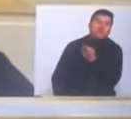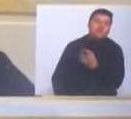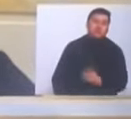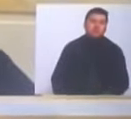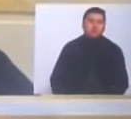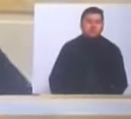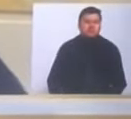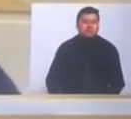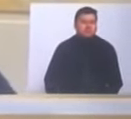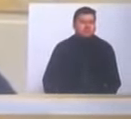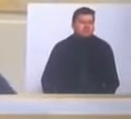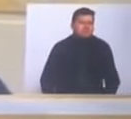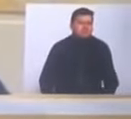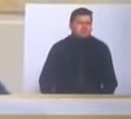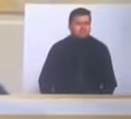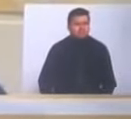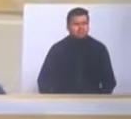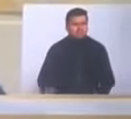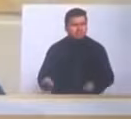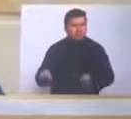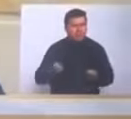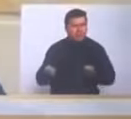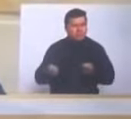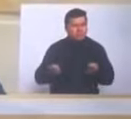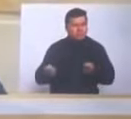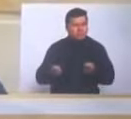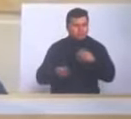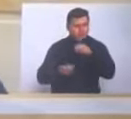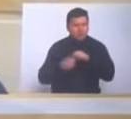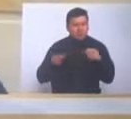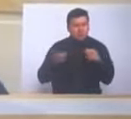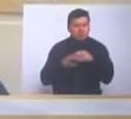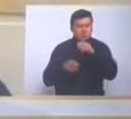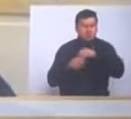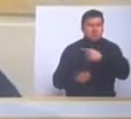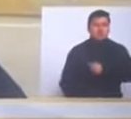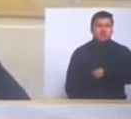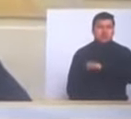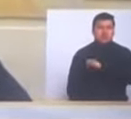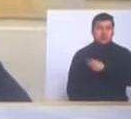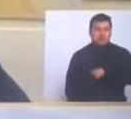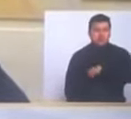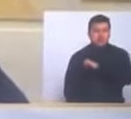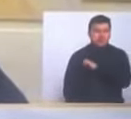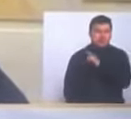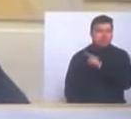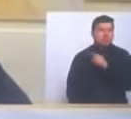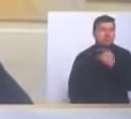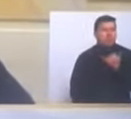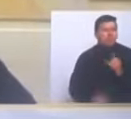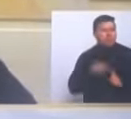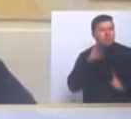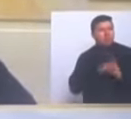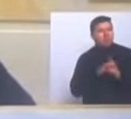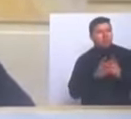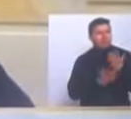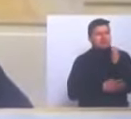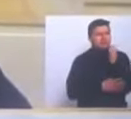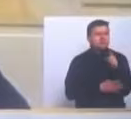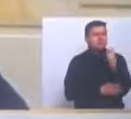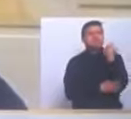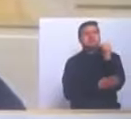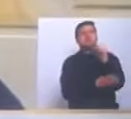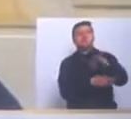La política o la estrategia de los españoles era crear una gran crisis